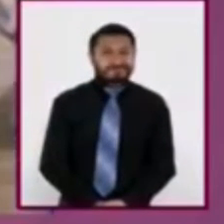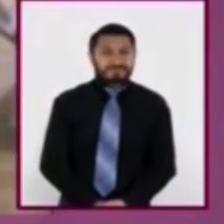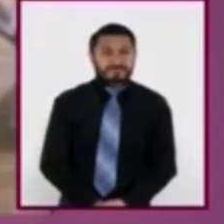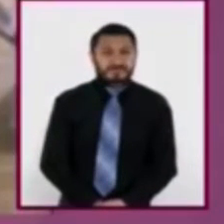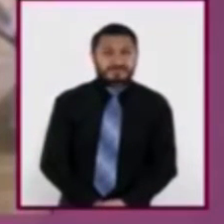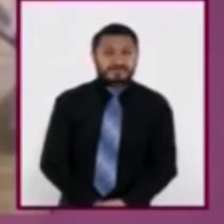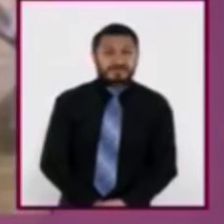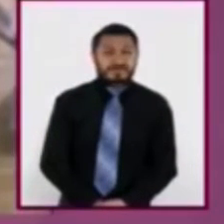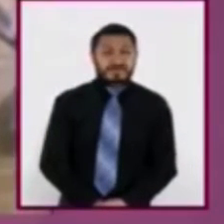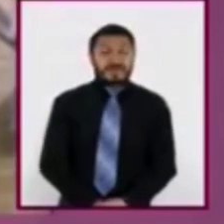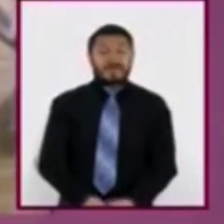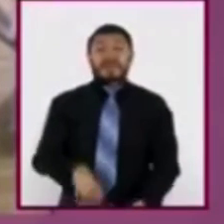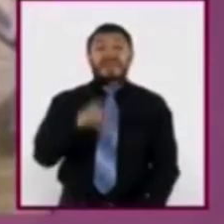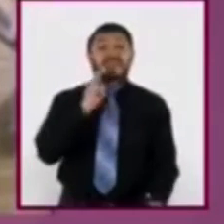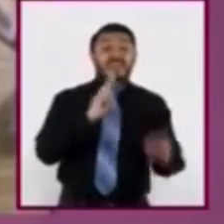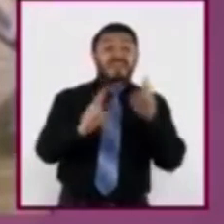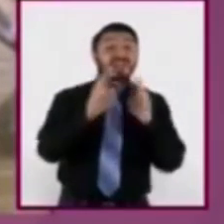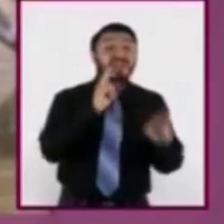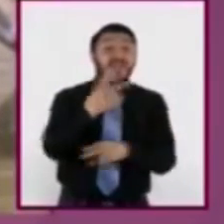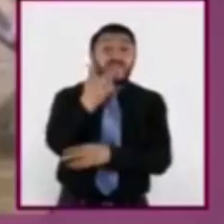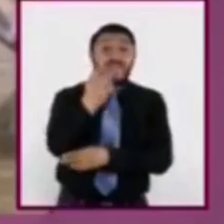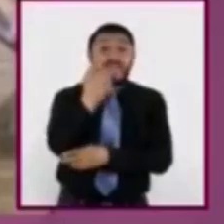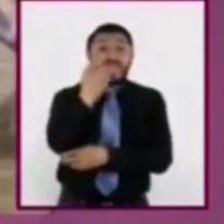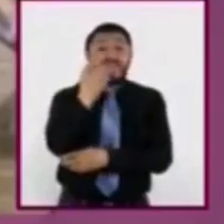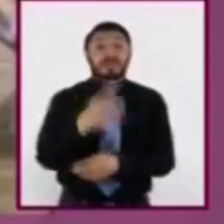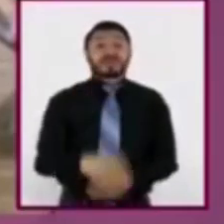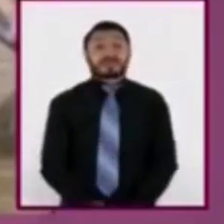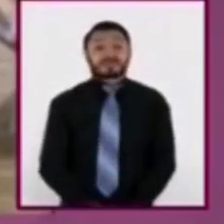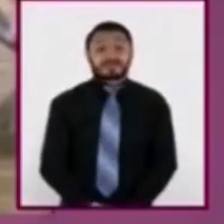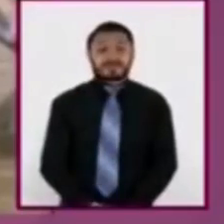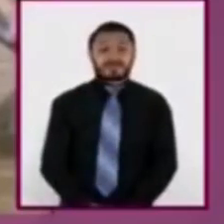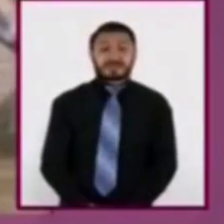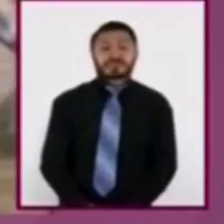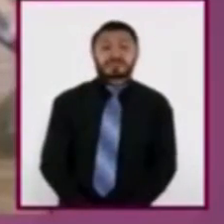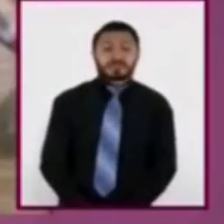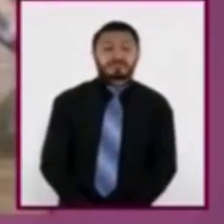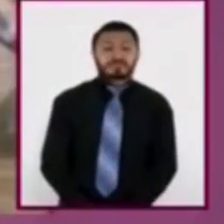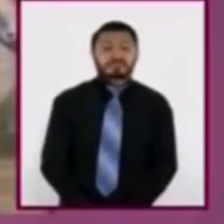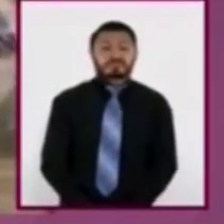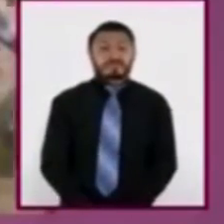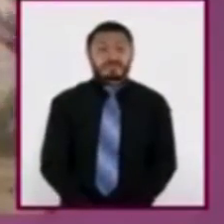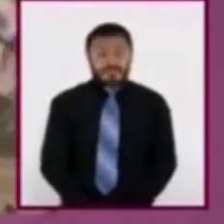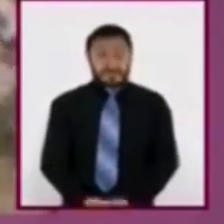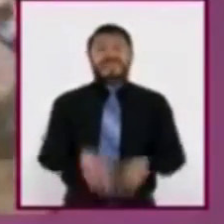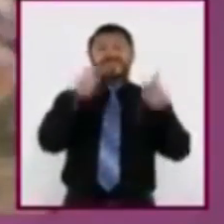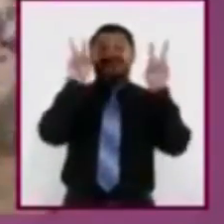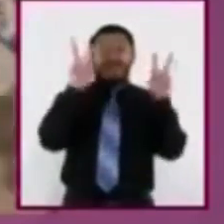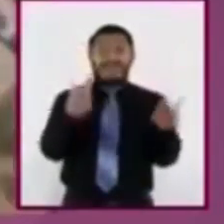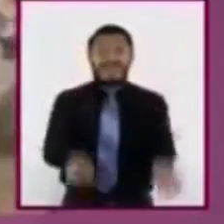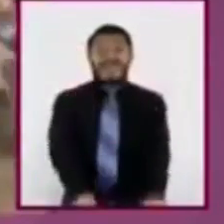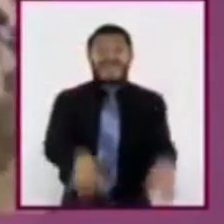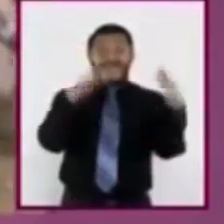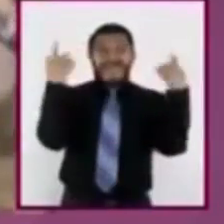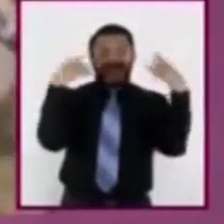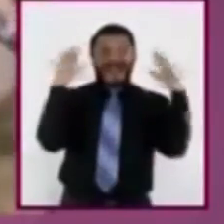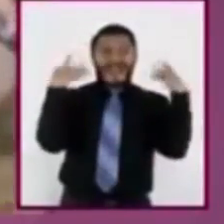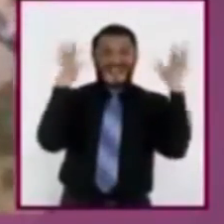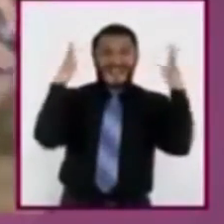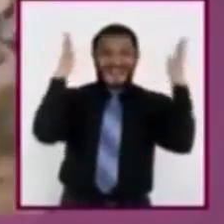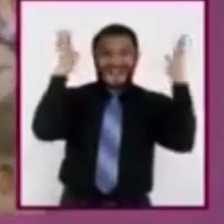Se trata de un noticiero televisivo. Sin lugar a duda, la respuesta es